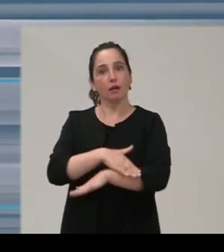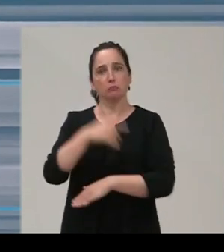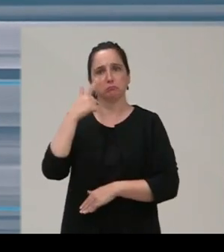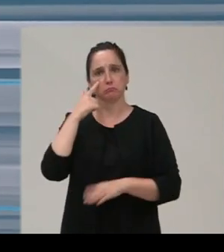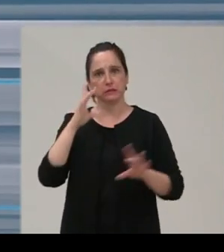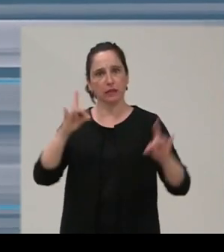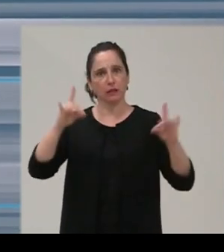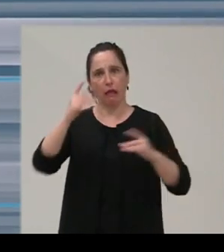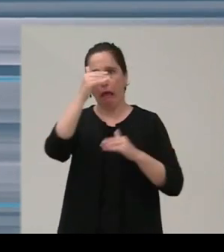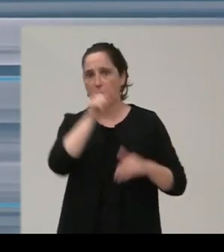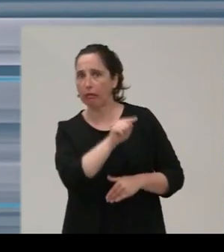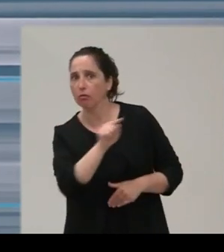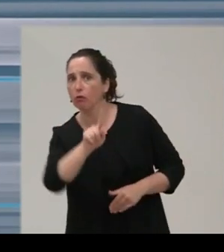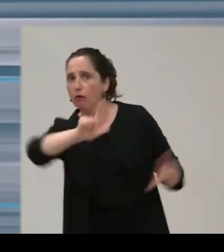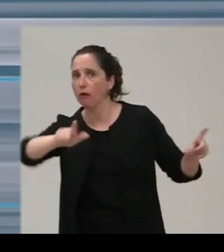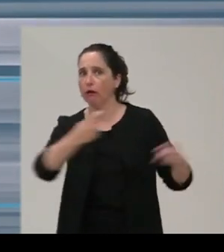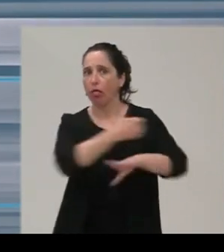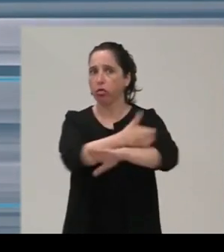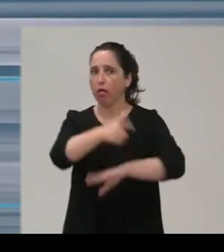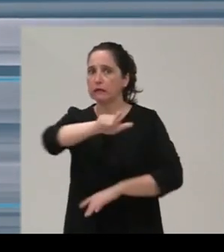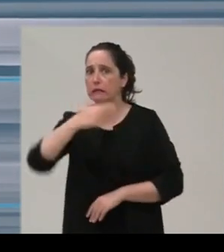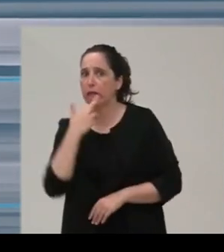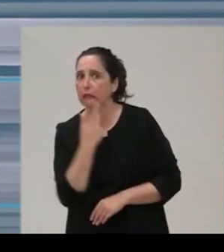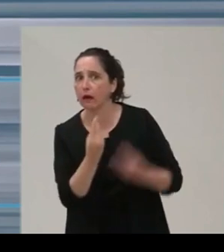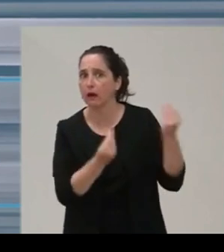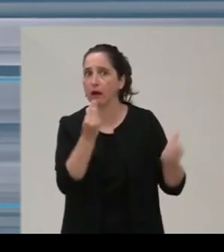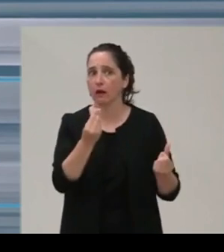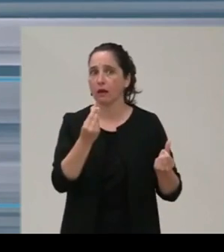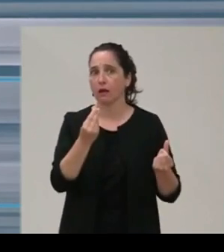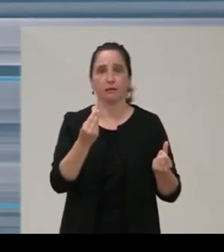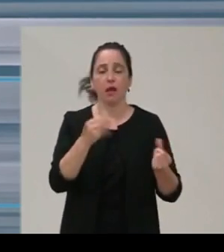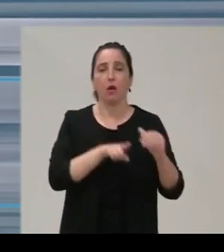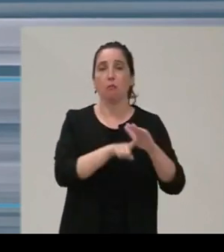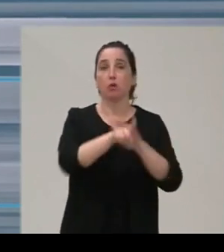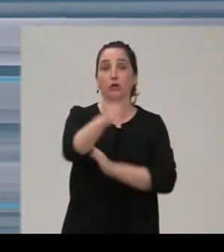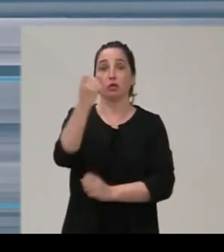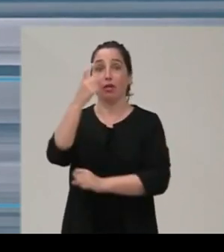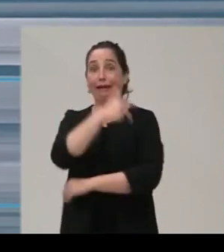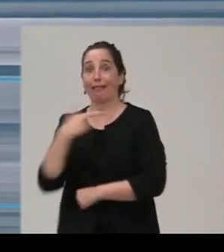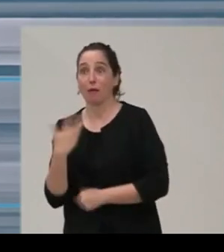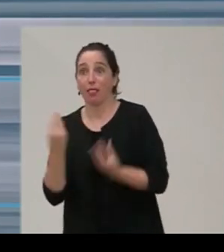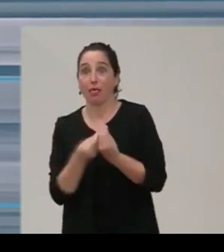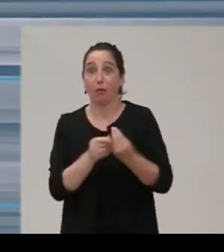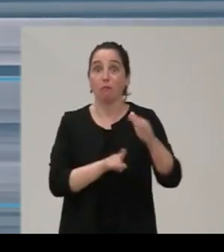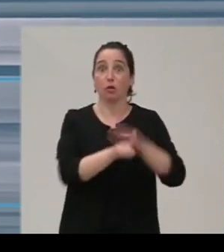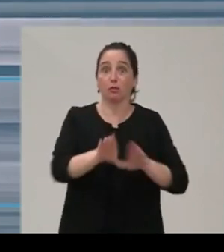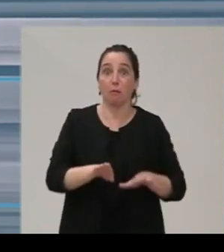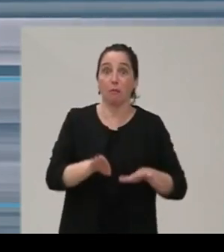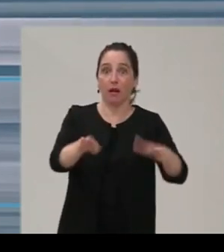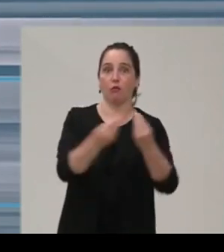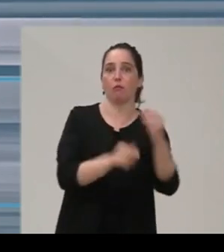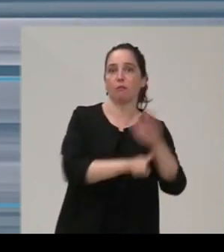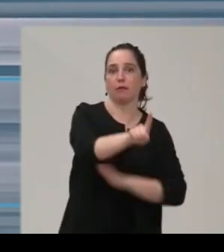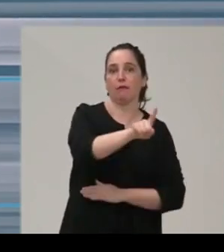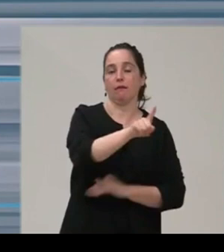a las necesidades de los santanderinos y que, como digo, no concibe el progreso de Cantabria al margen de la capital.